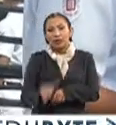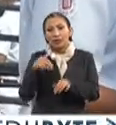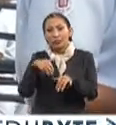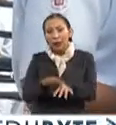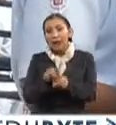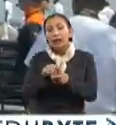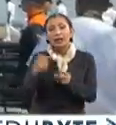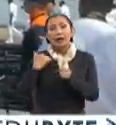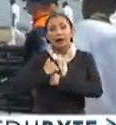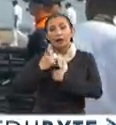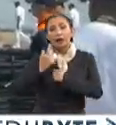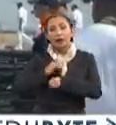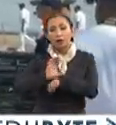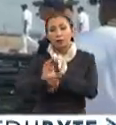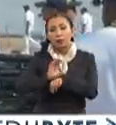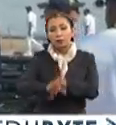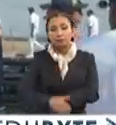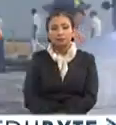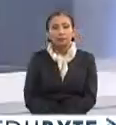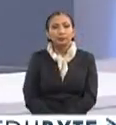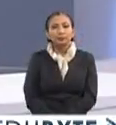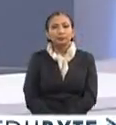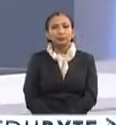Marítima y la Armada de Colombia.